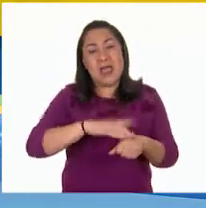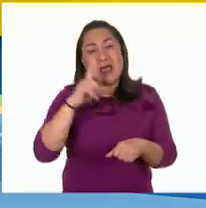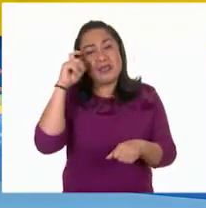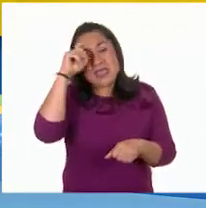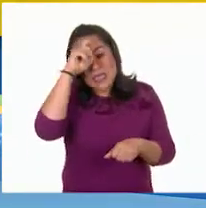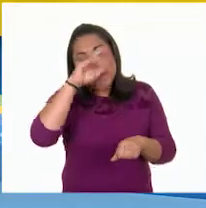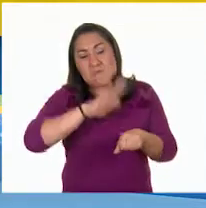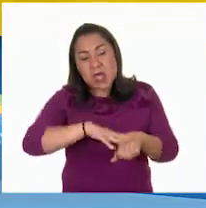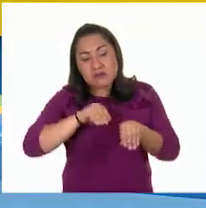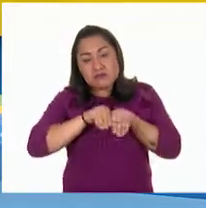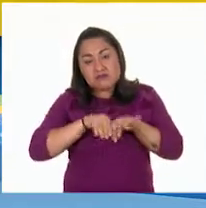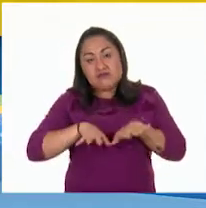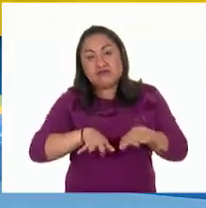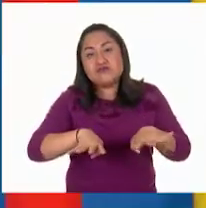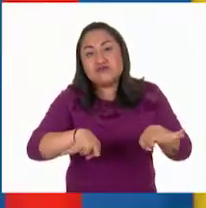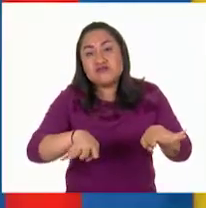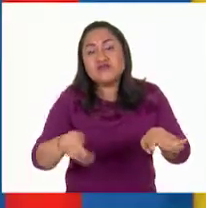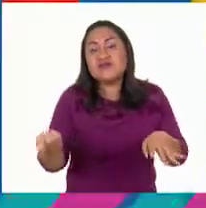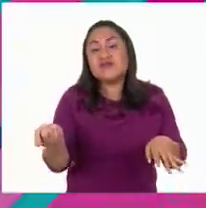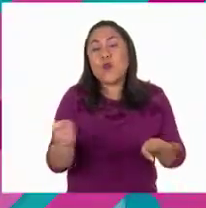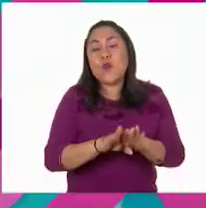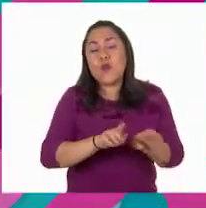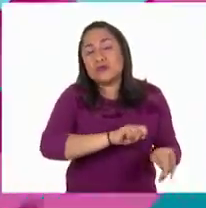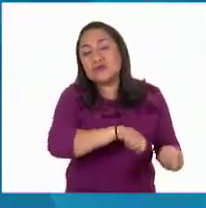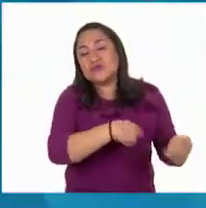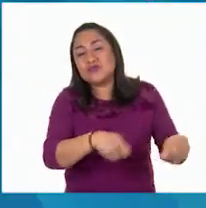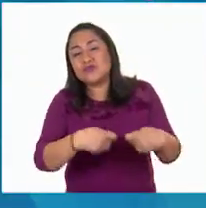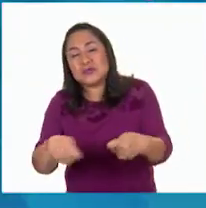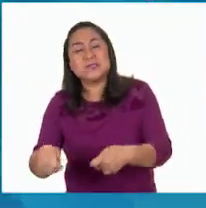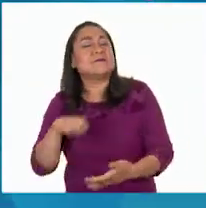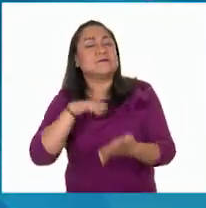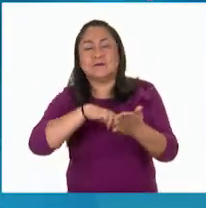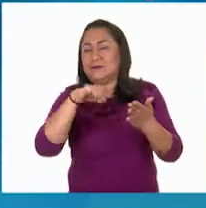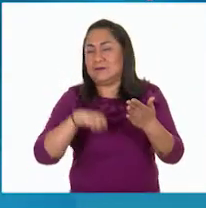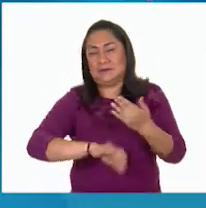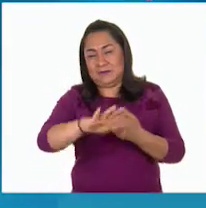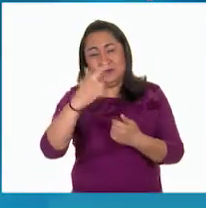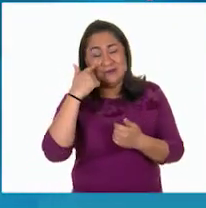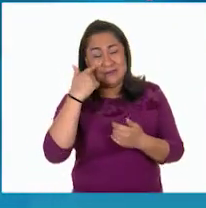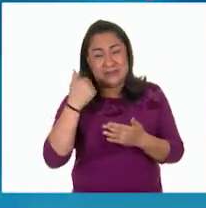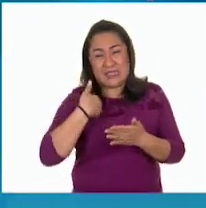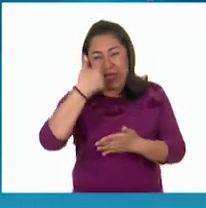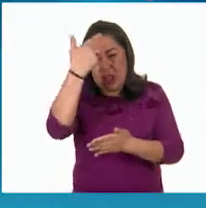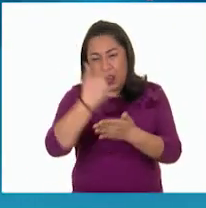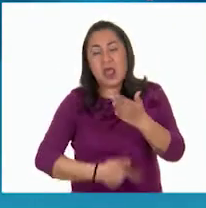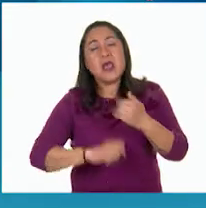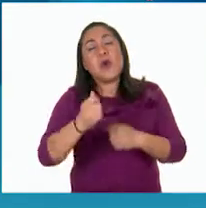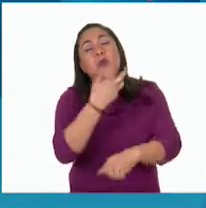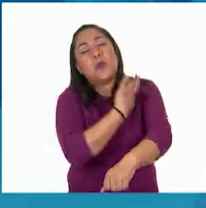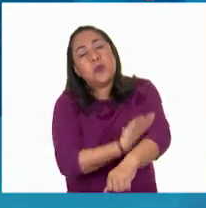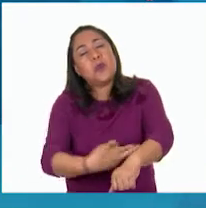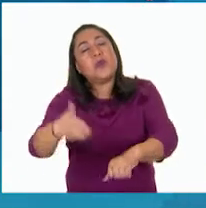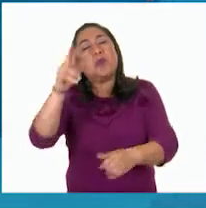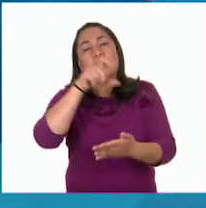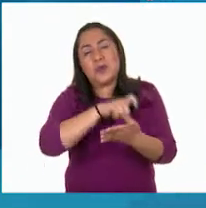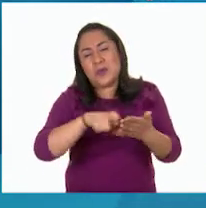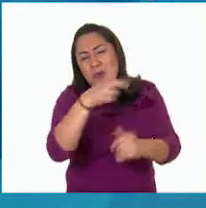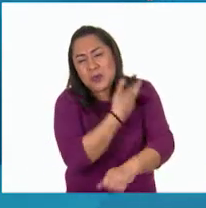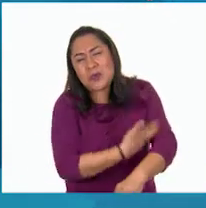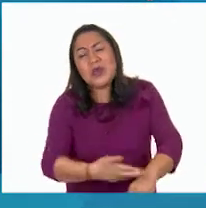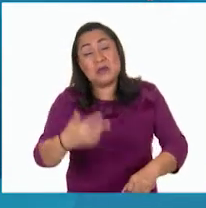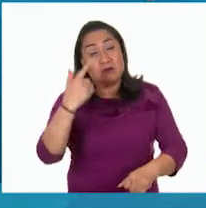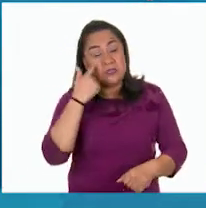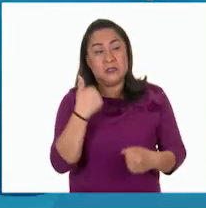la red de comercio. Por ejemplo, en mi lista de compras esporádicas, tengo que comprar una